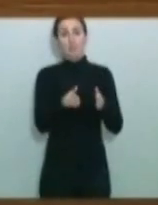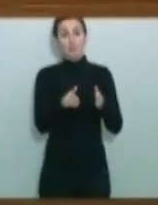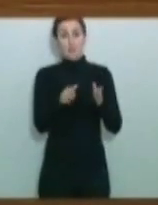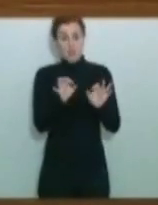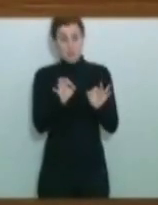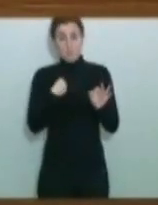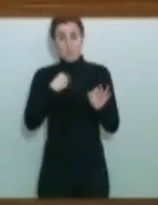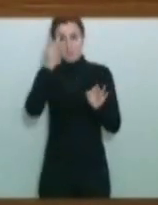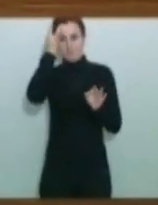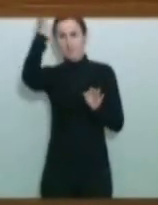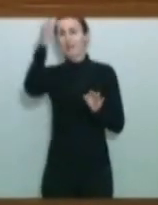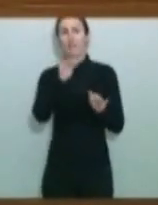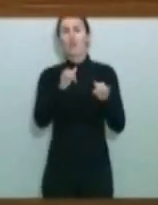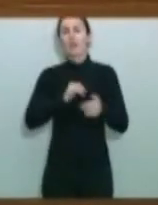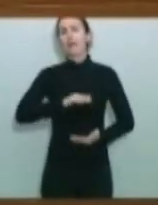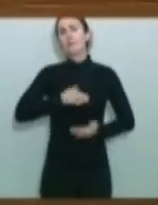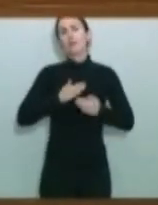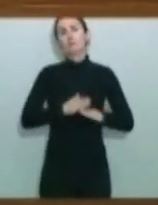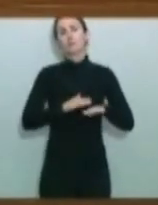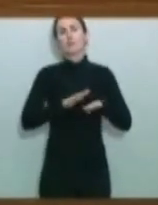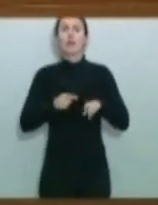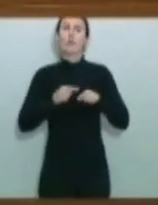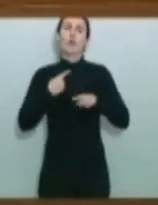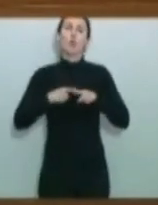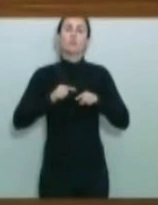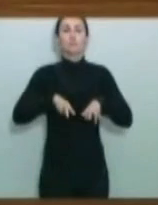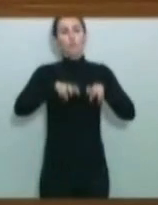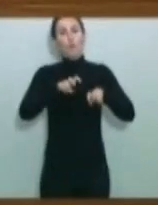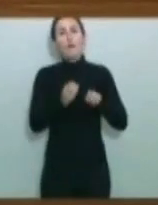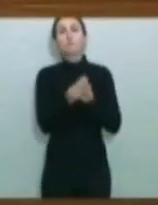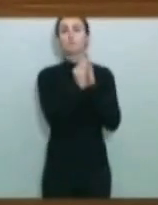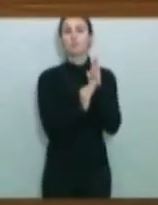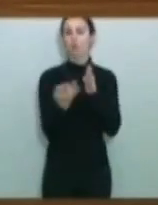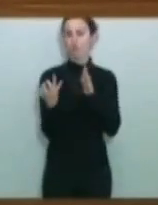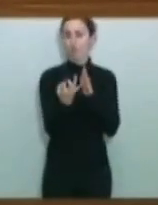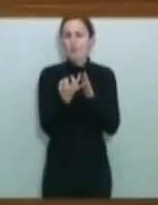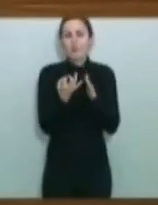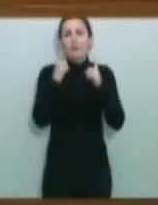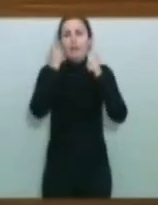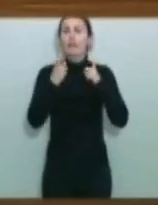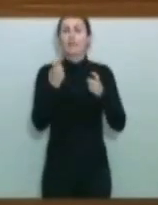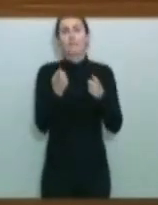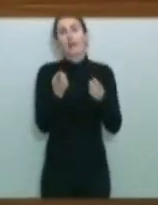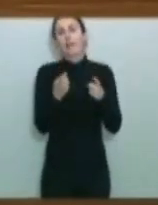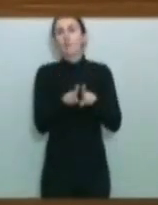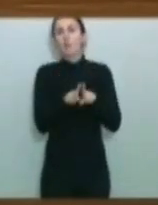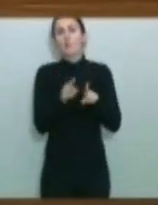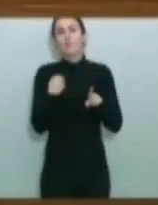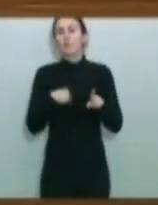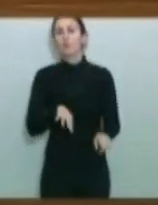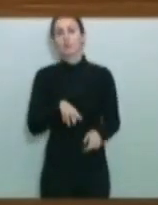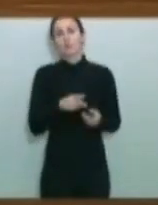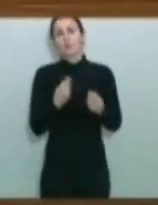imaginación suficiente y capacidad suficiente para hacer cosas nuevas, incorporar cosas nuevas y hacer y no pretender atribuirse